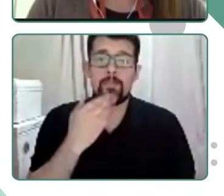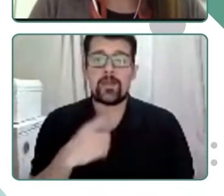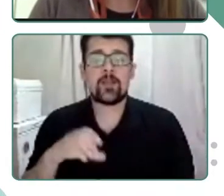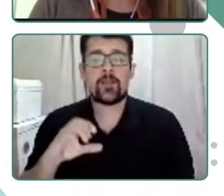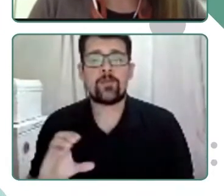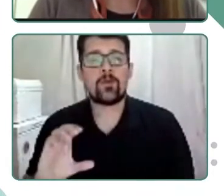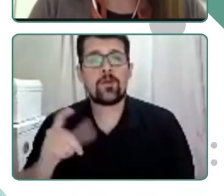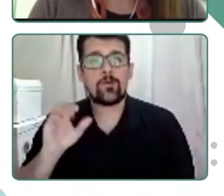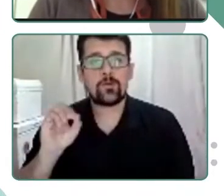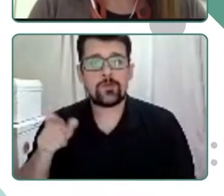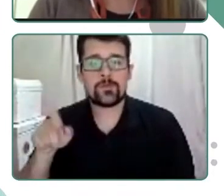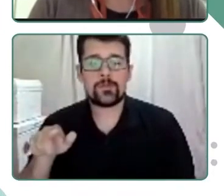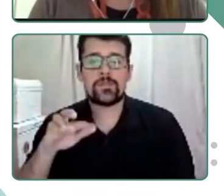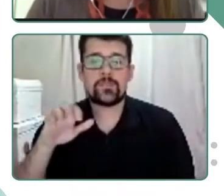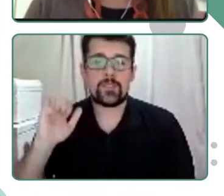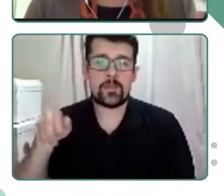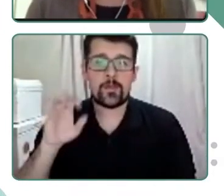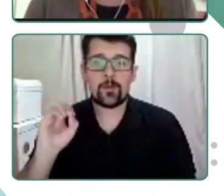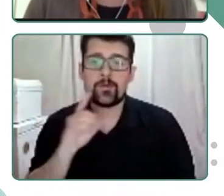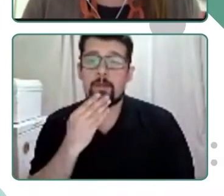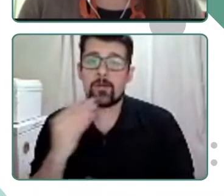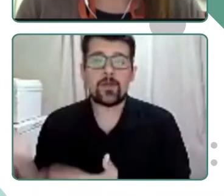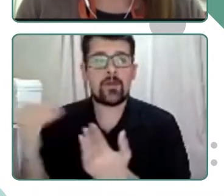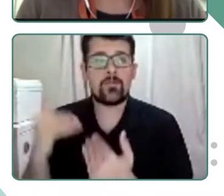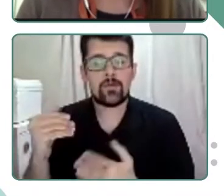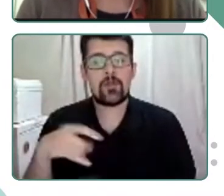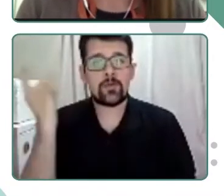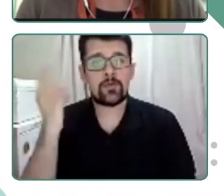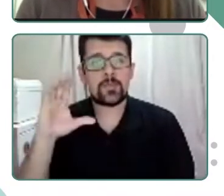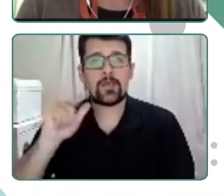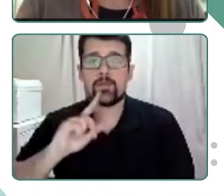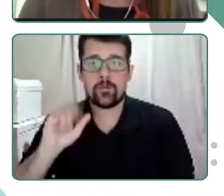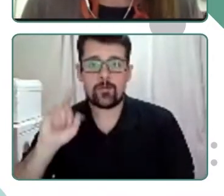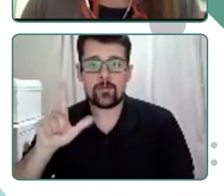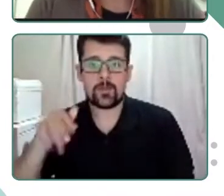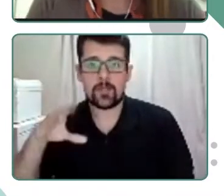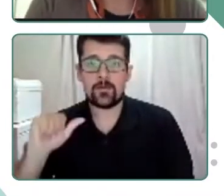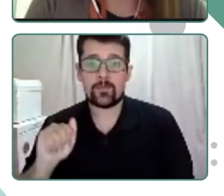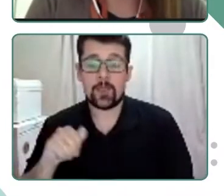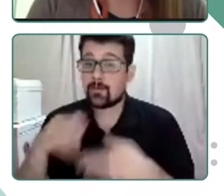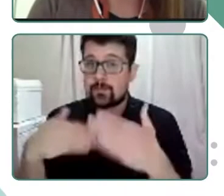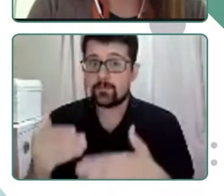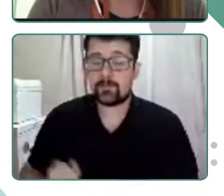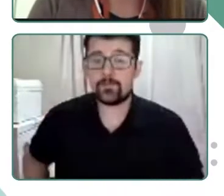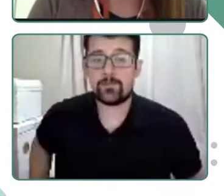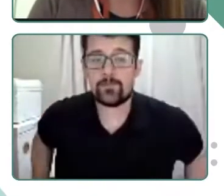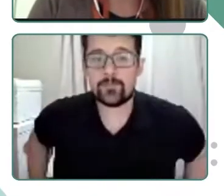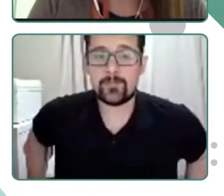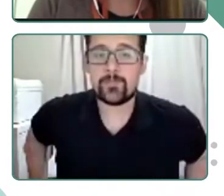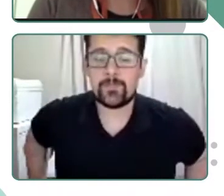desarrollado por la Universidad de San Sebastián, con el apoyo de la Pontificia Universidad Católica. Pasemos a la siguiente, Poleto, por favor.